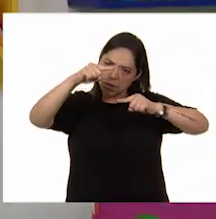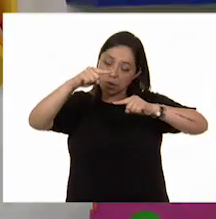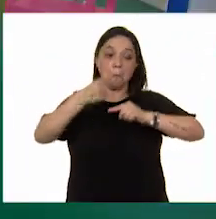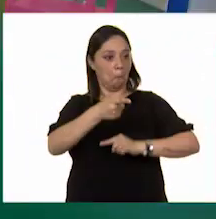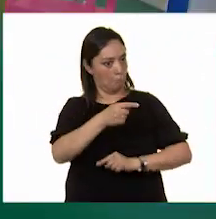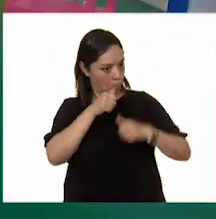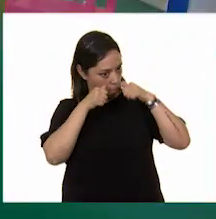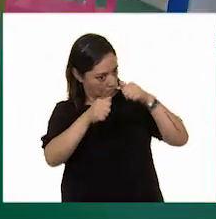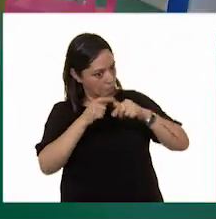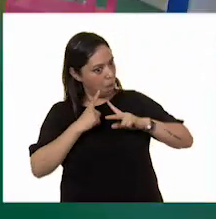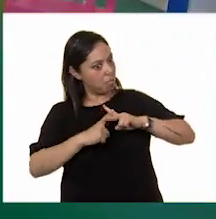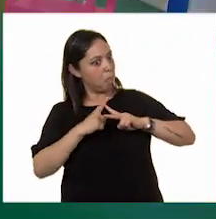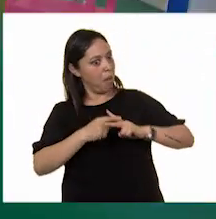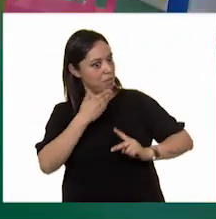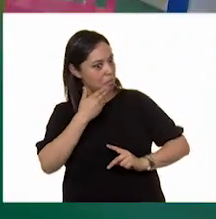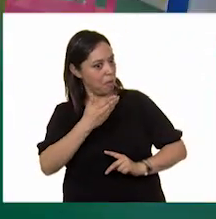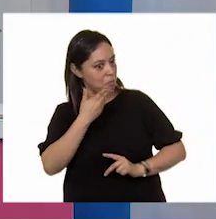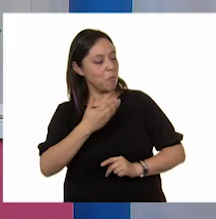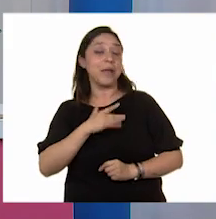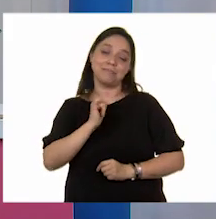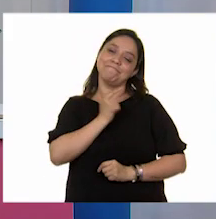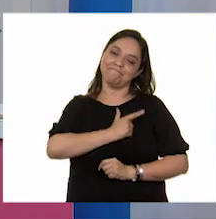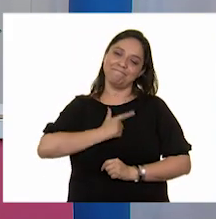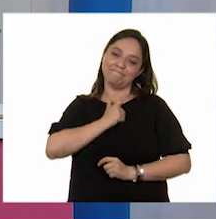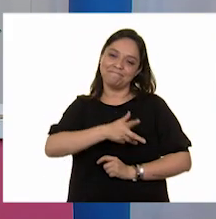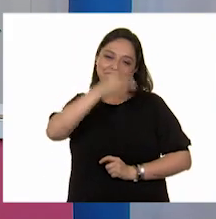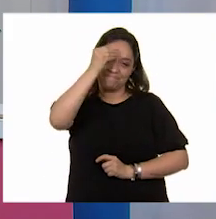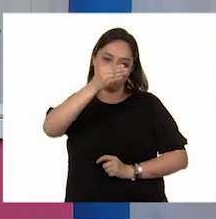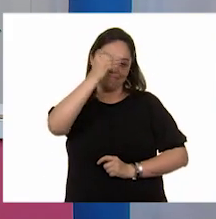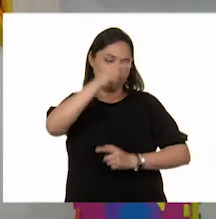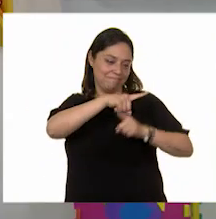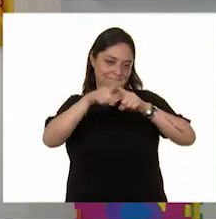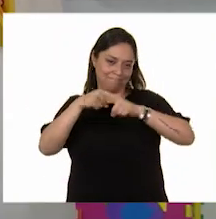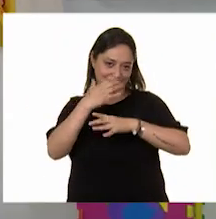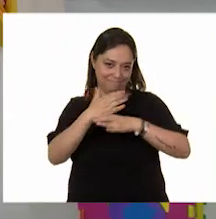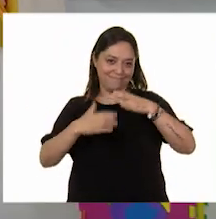matemáticas. Sí. Más largos. Me gusta aprender muchas cosas.